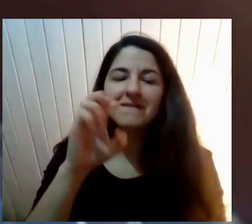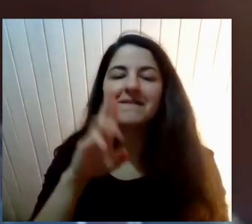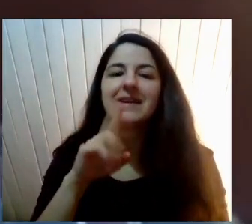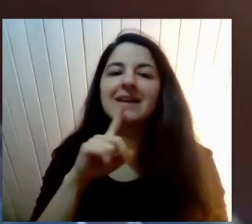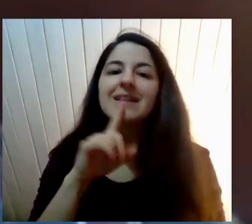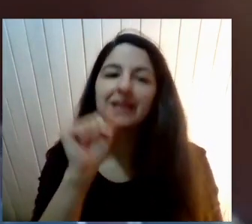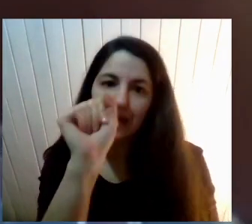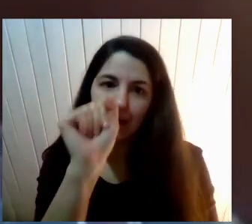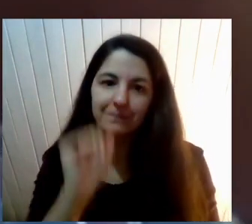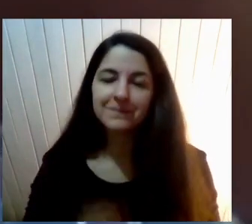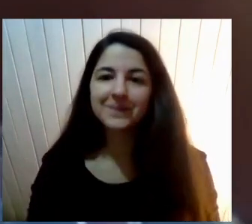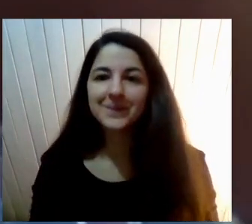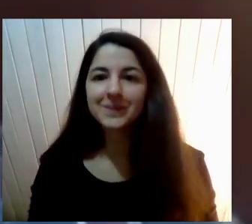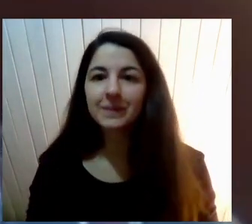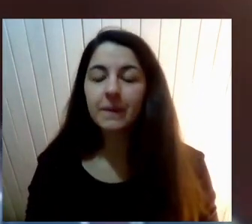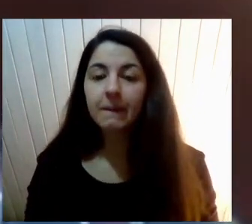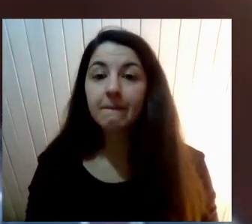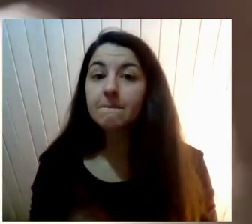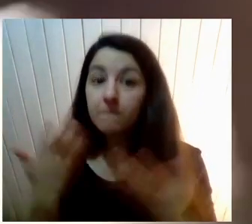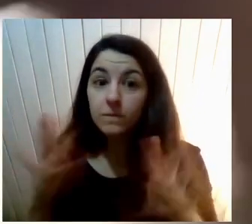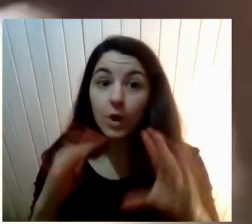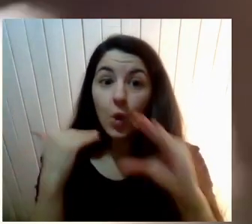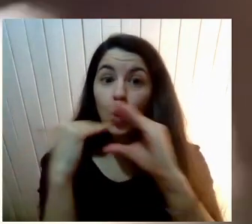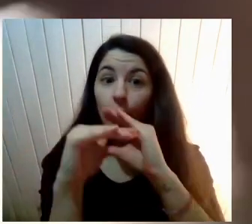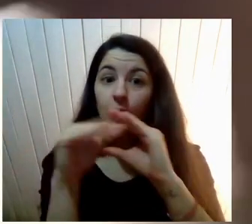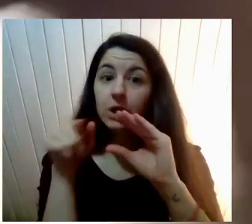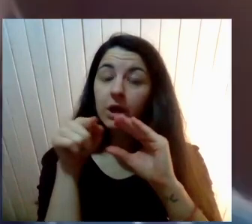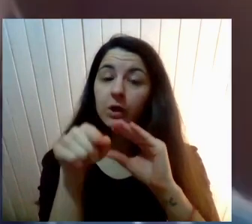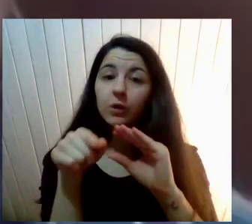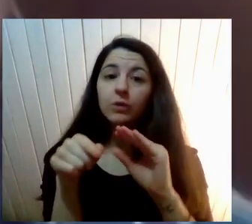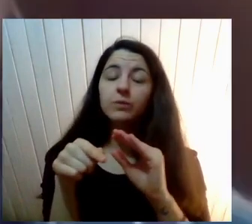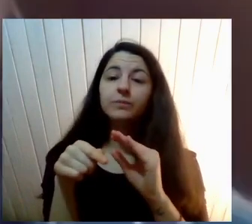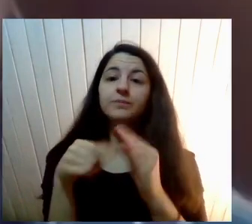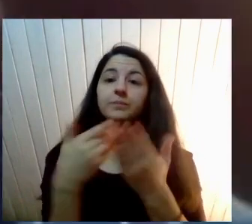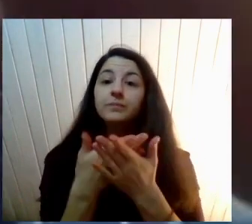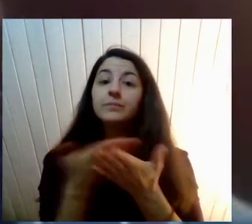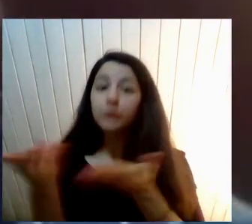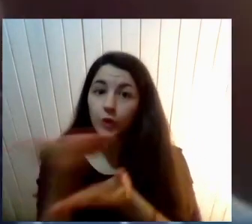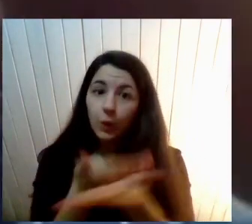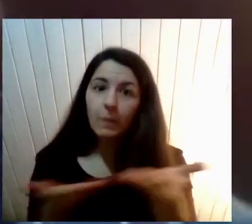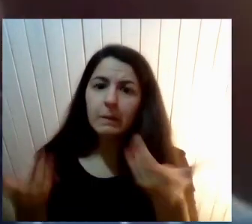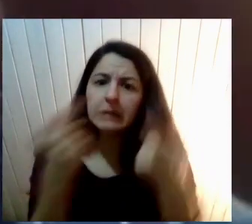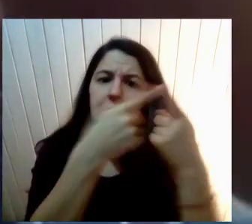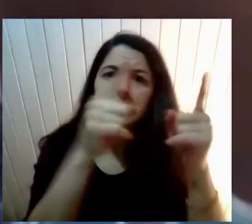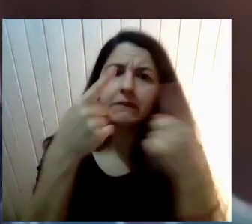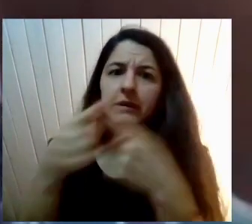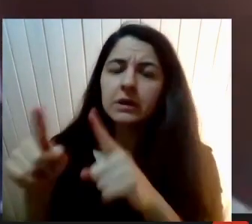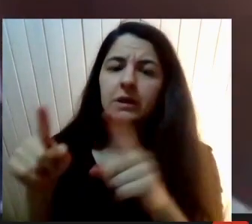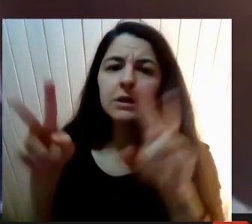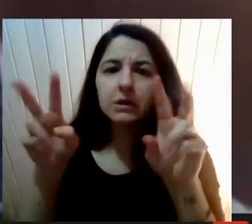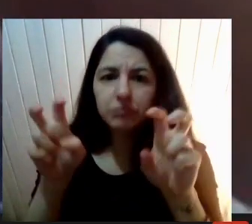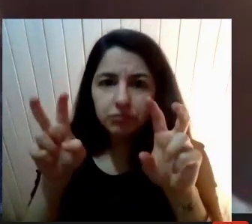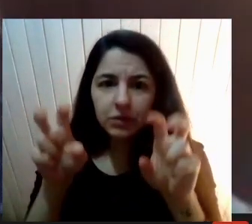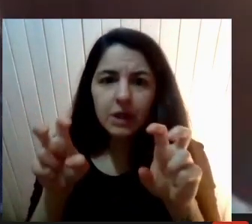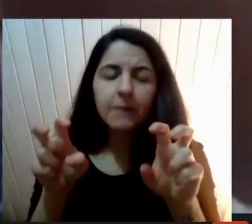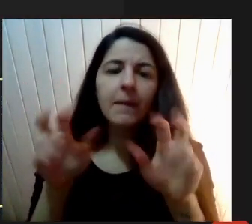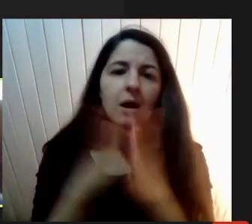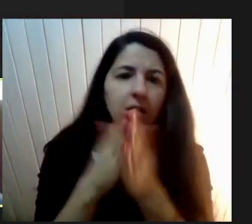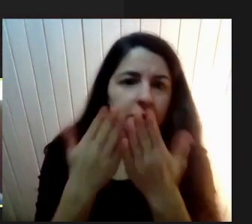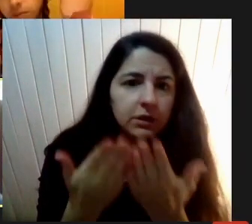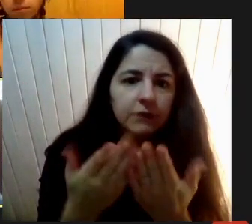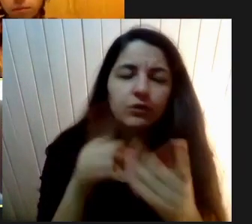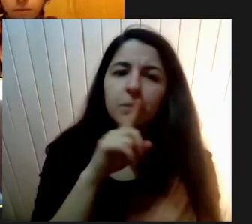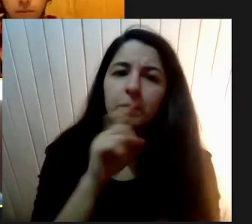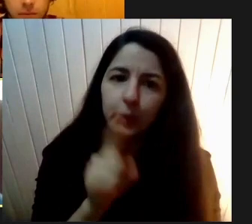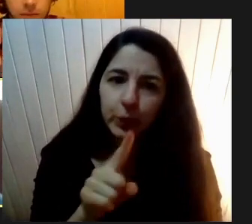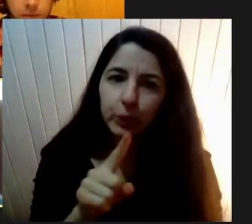correo Ya a través de la escuela Y en ese correo También vamos a poder Compartir diferentes textos Inquietudes Preguntas Así que Eso es lo bonito De